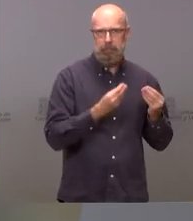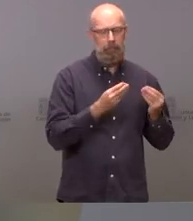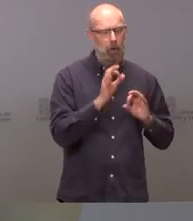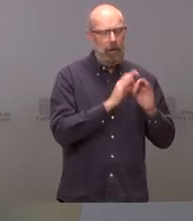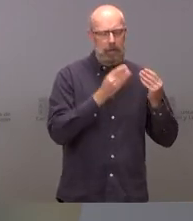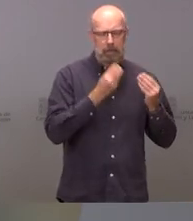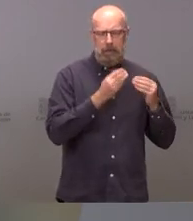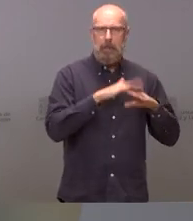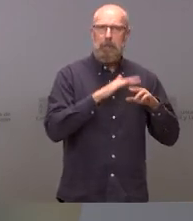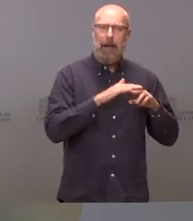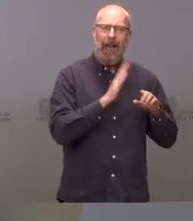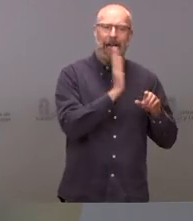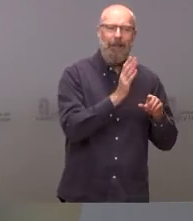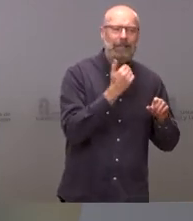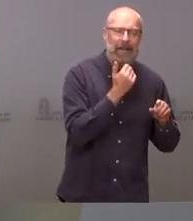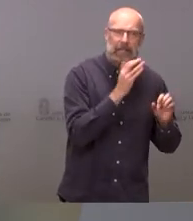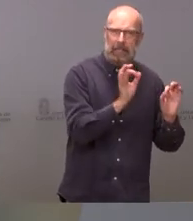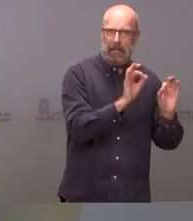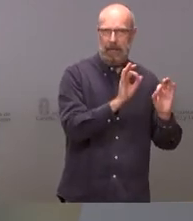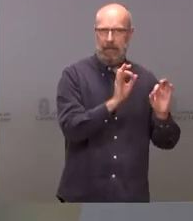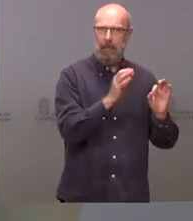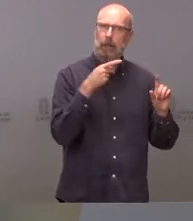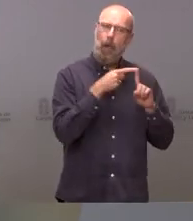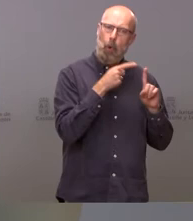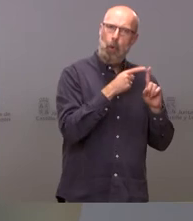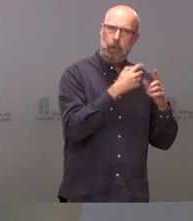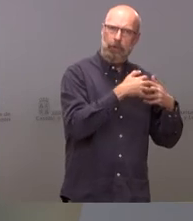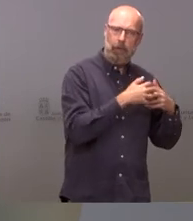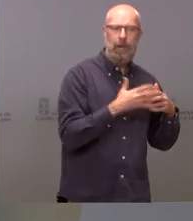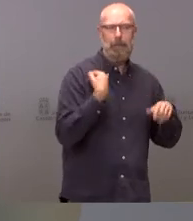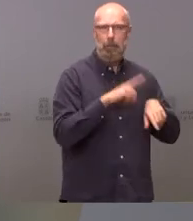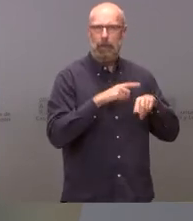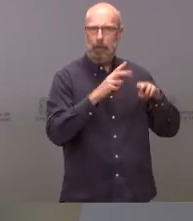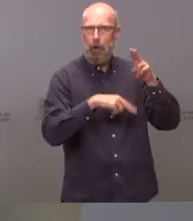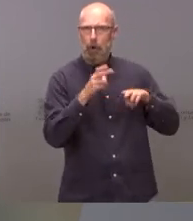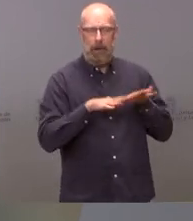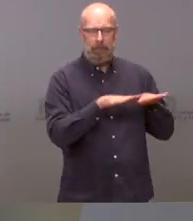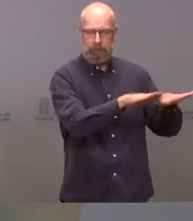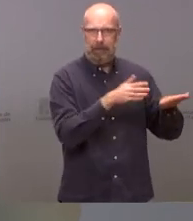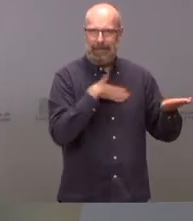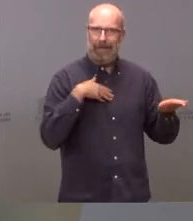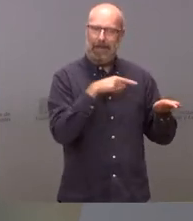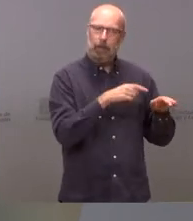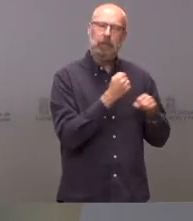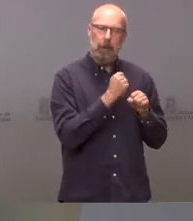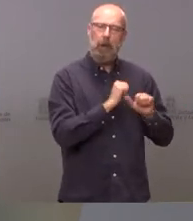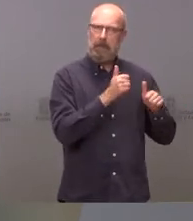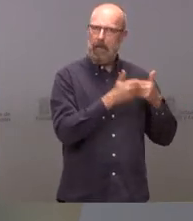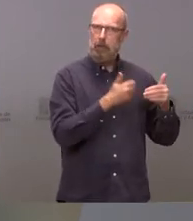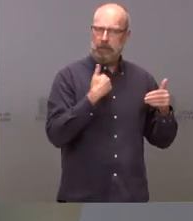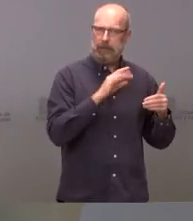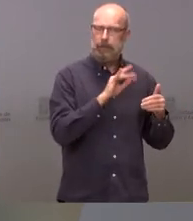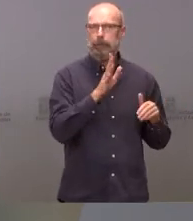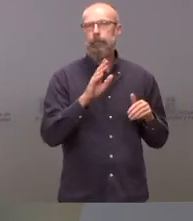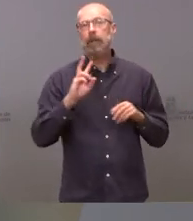las obras para que no perjudique el uso de la estación mientras éstas se desarrollan por lo tanto se está trabajando ya sobre ello respecto al tema del